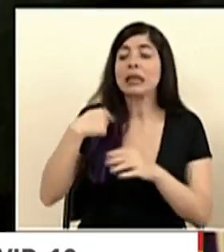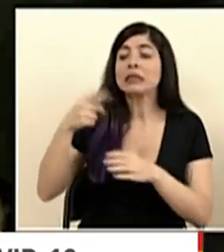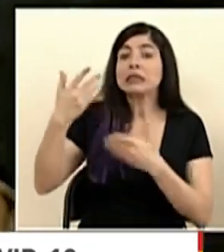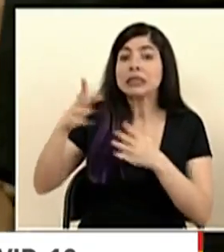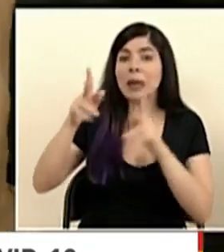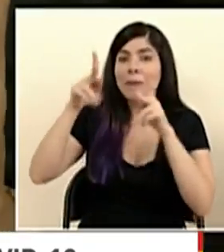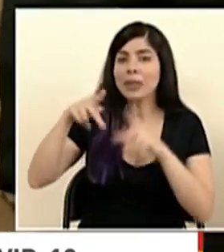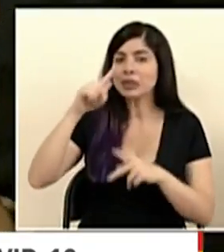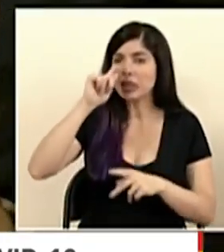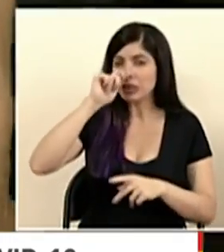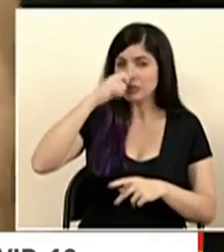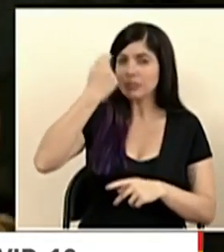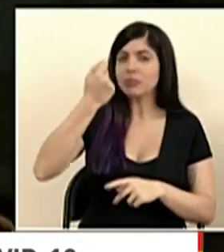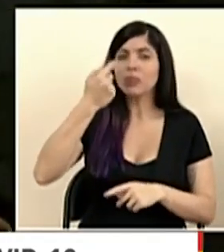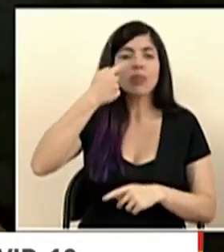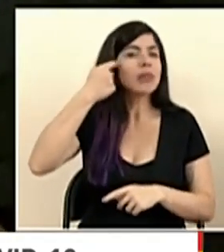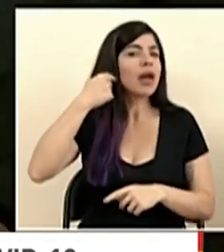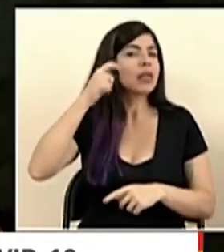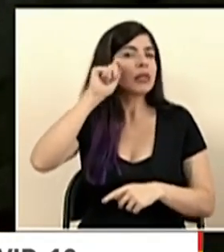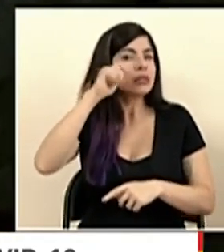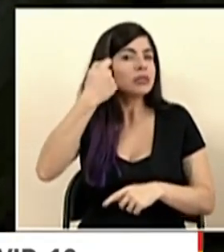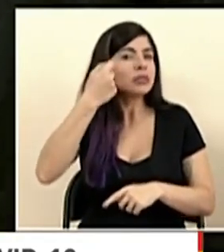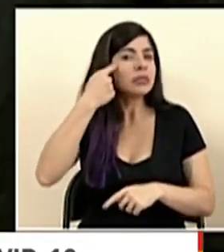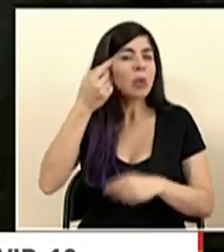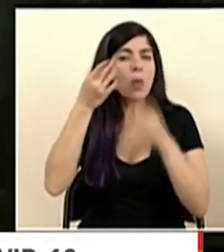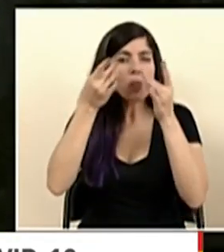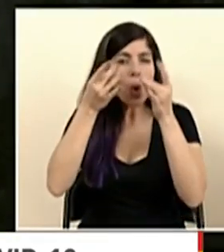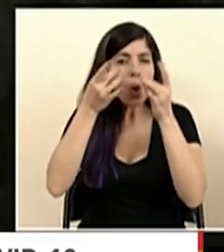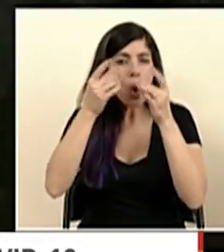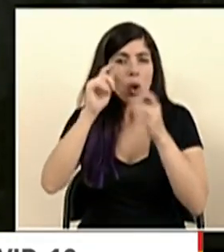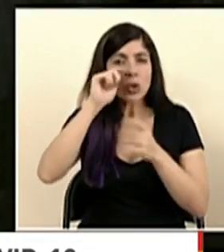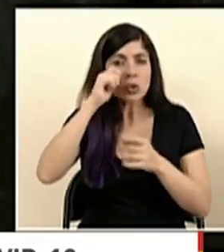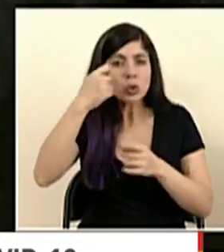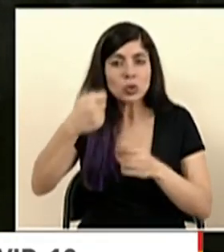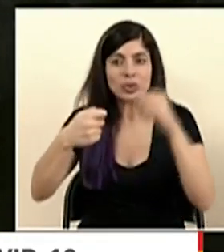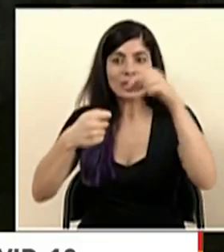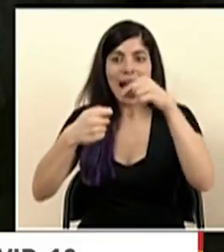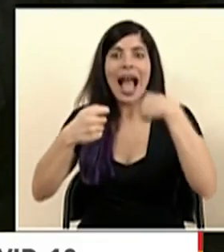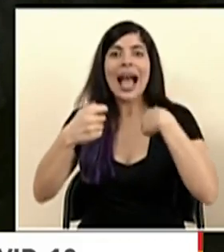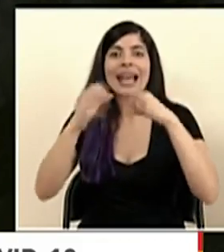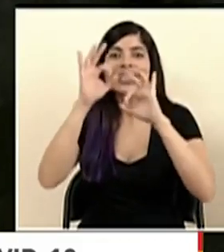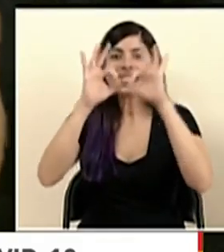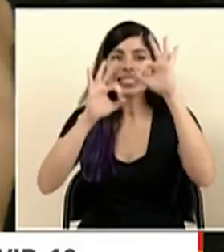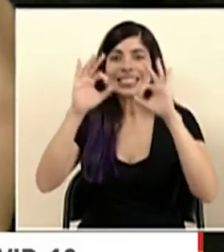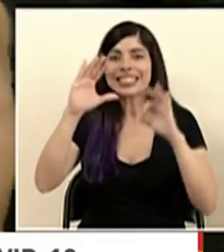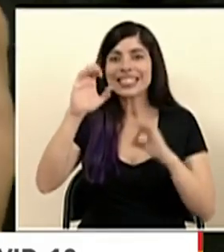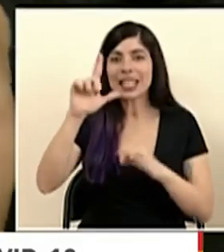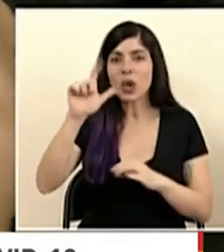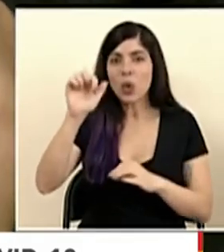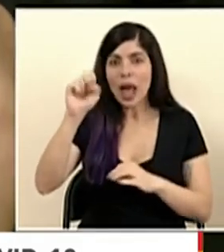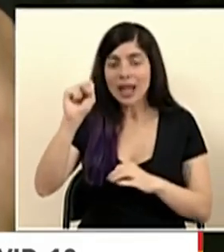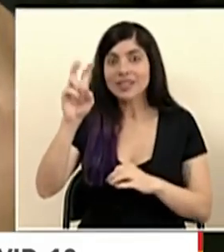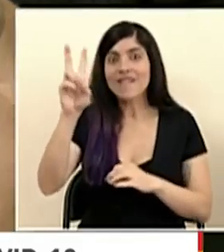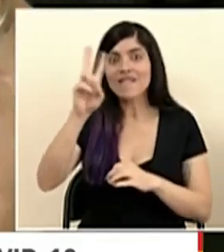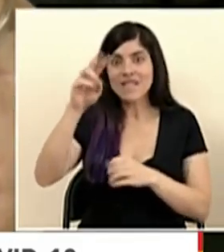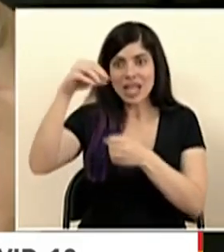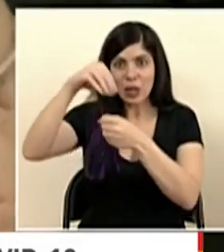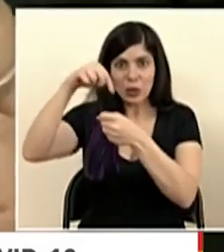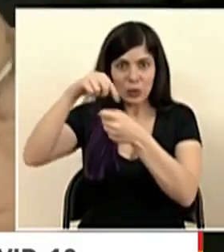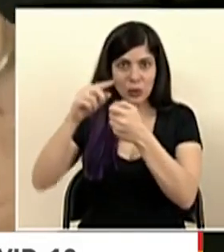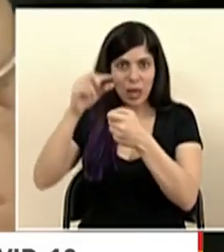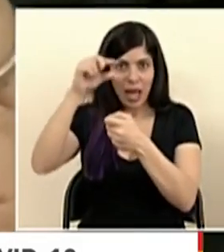de lo que se extrae del paciente con la mucosa, las células y potencialmente el virus ahí presente.